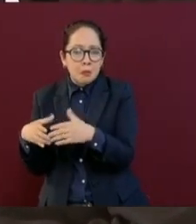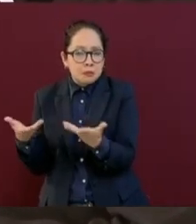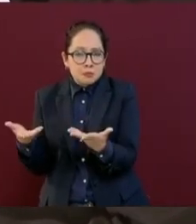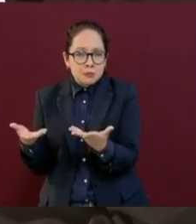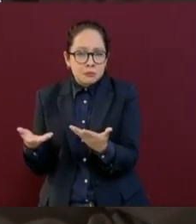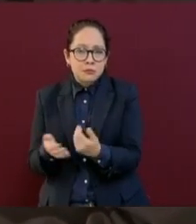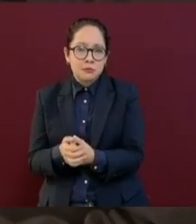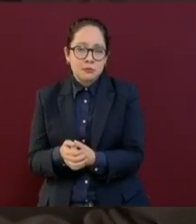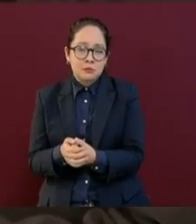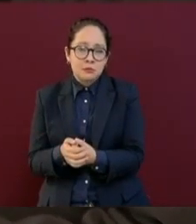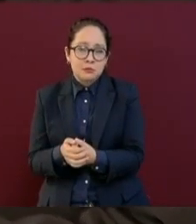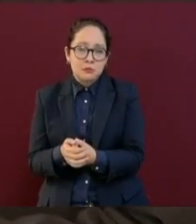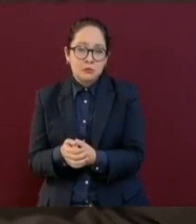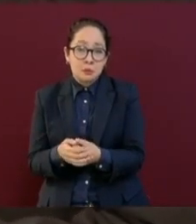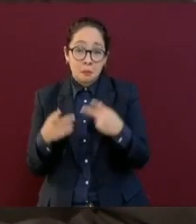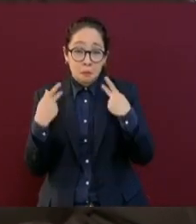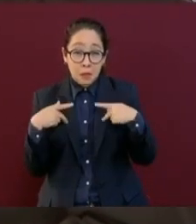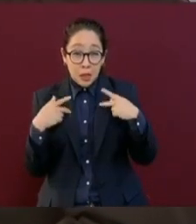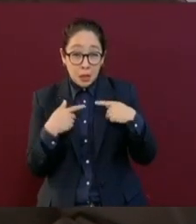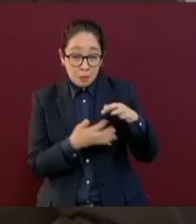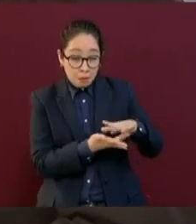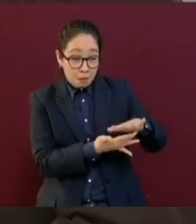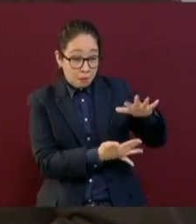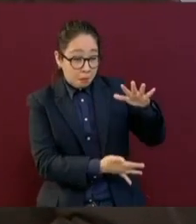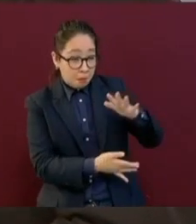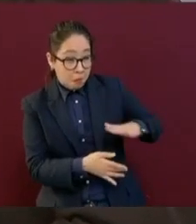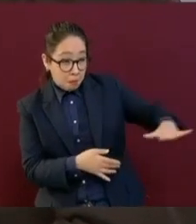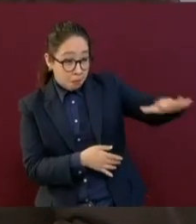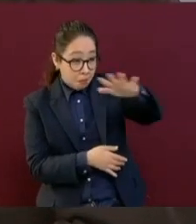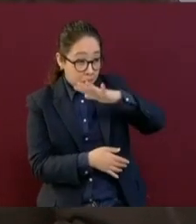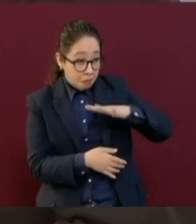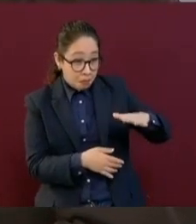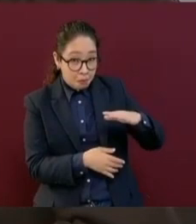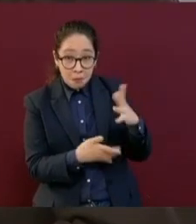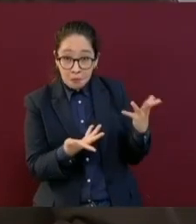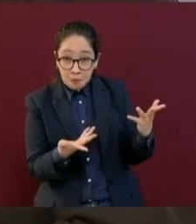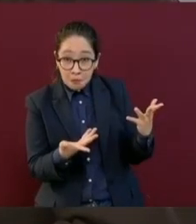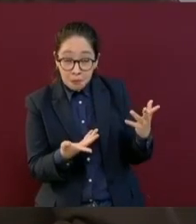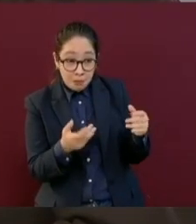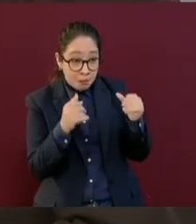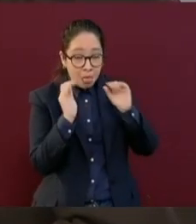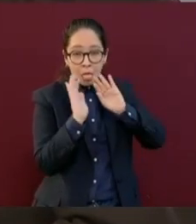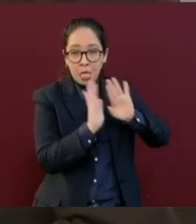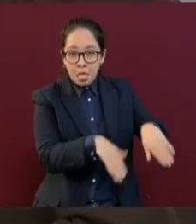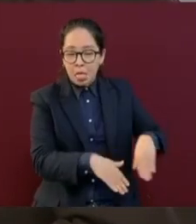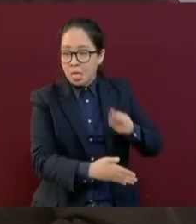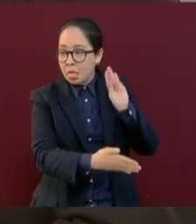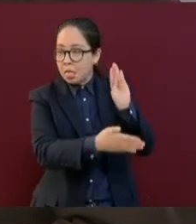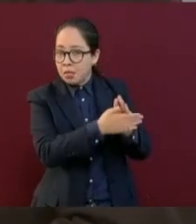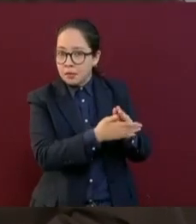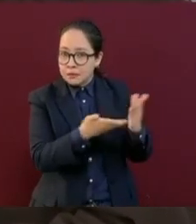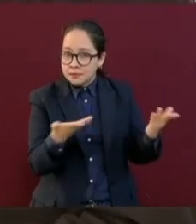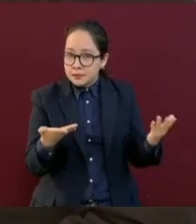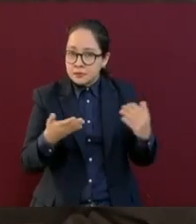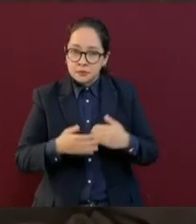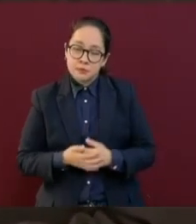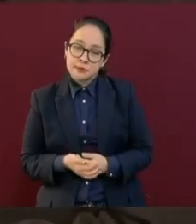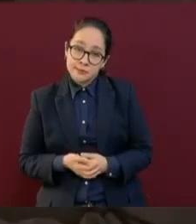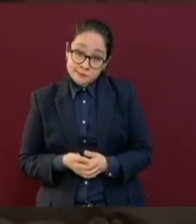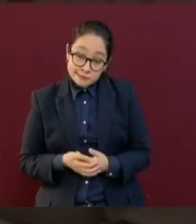Los abandonaron al pueblo y cuando por